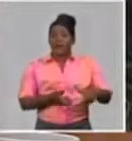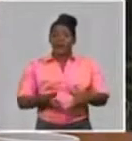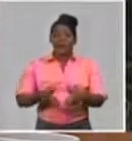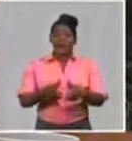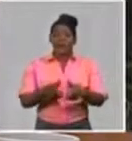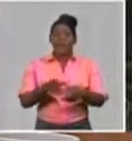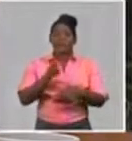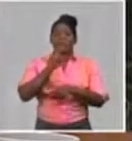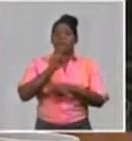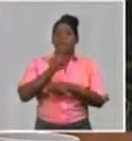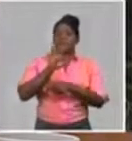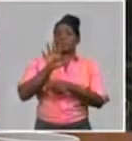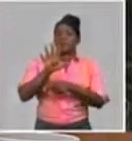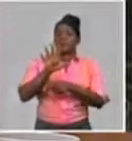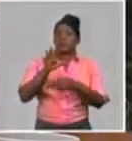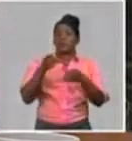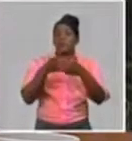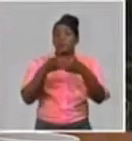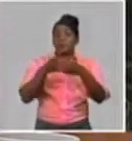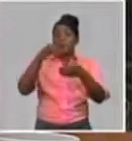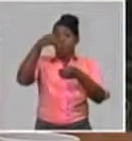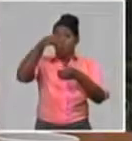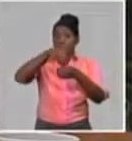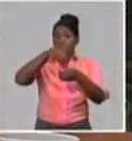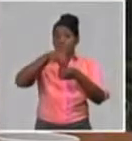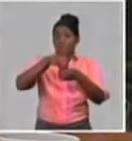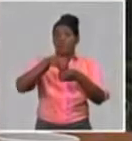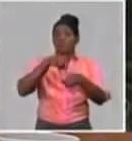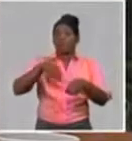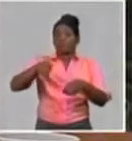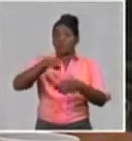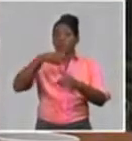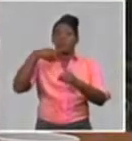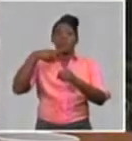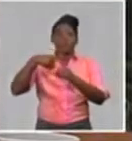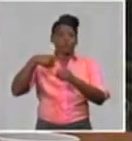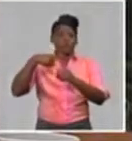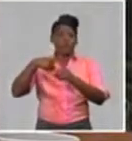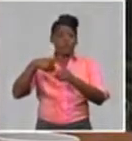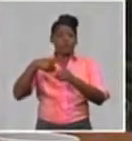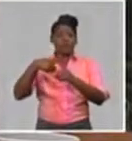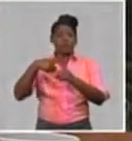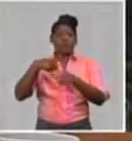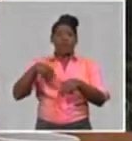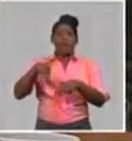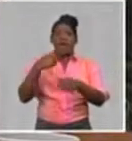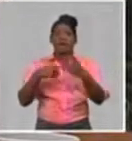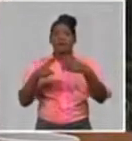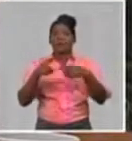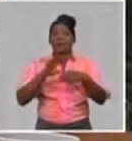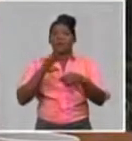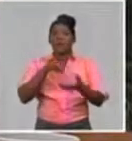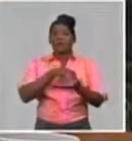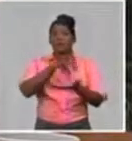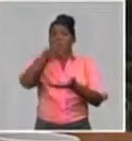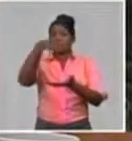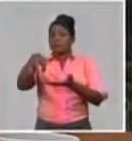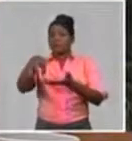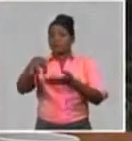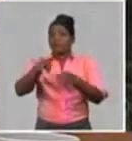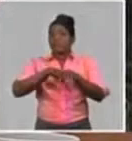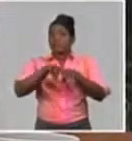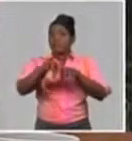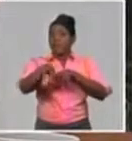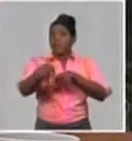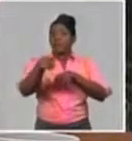25 fueron positivos y 157 estuvieron aislados y ya todos se encuentran listos para cumplir sus funciones